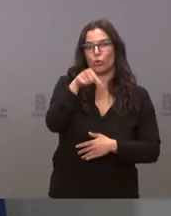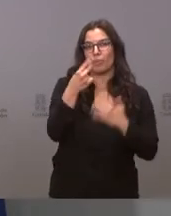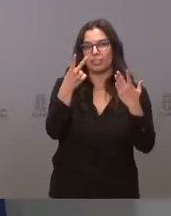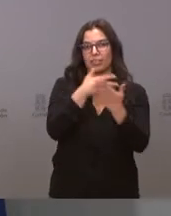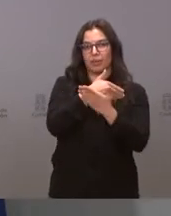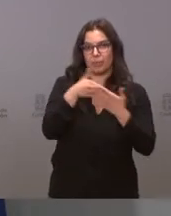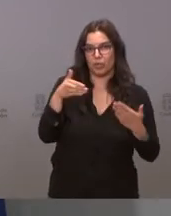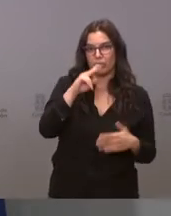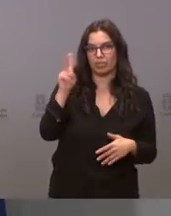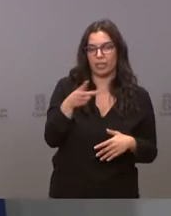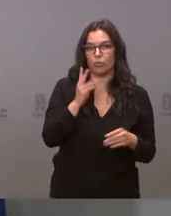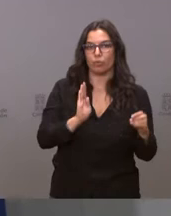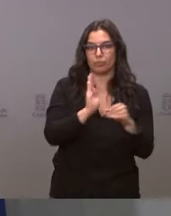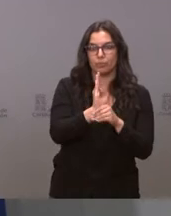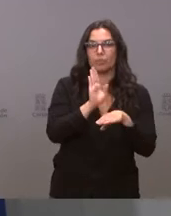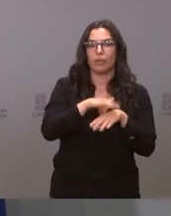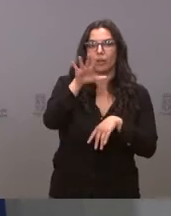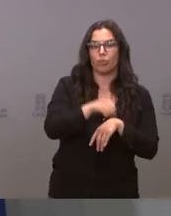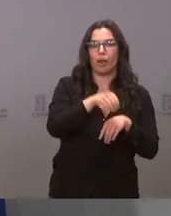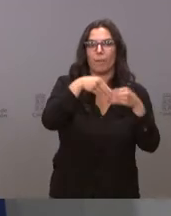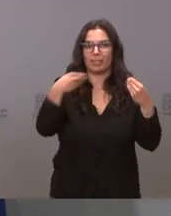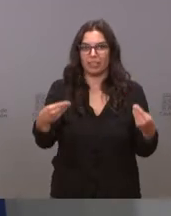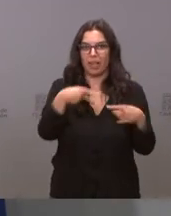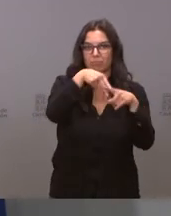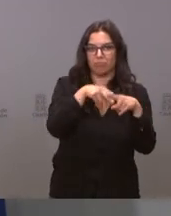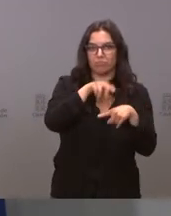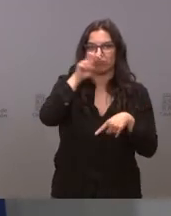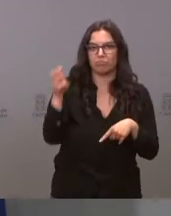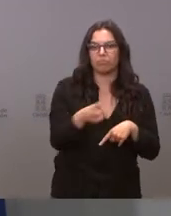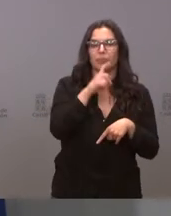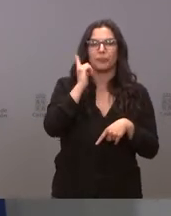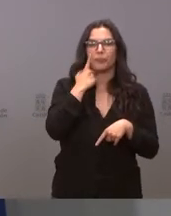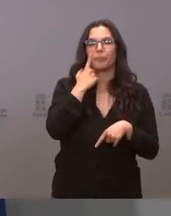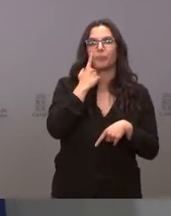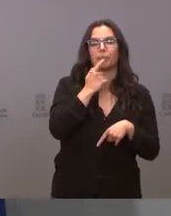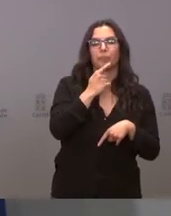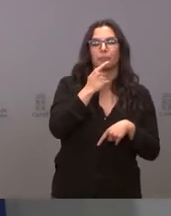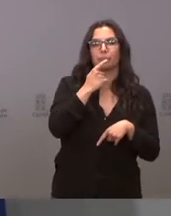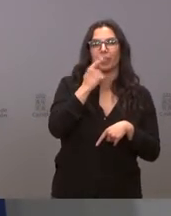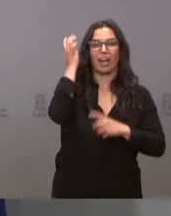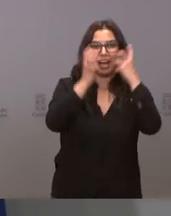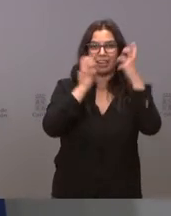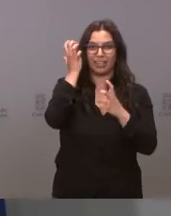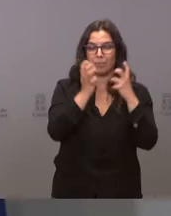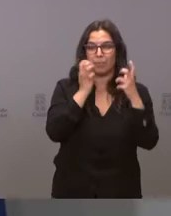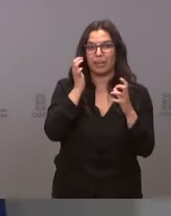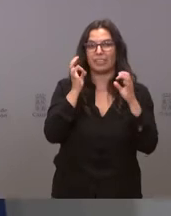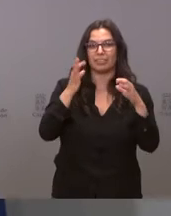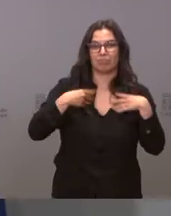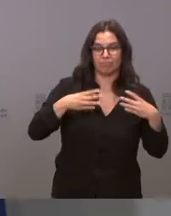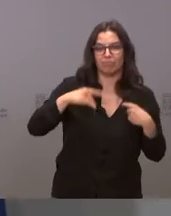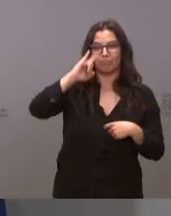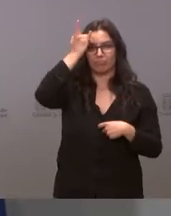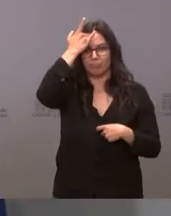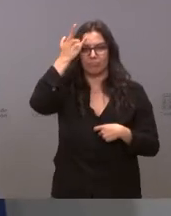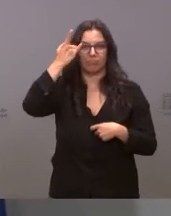millones de euros para la adquisición de material para la identificación individual de los animales de las especies ovina, caprina y